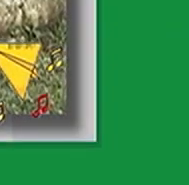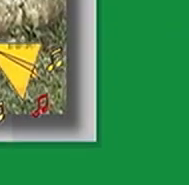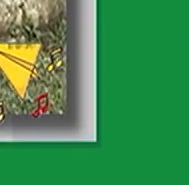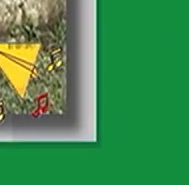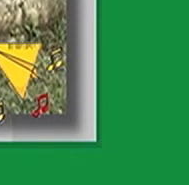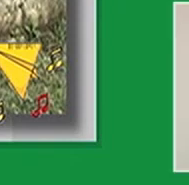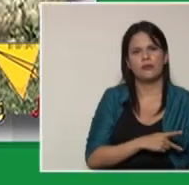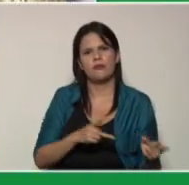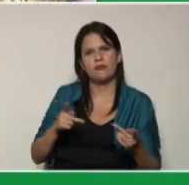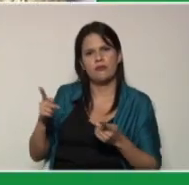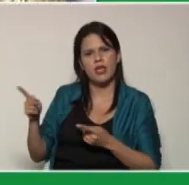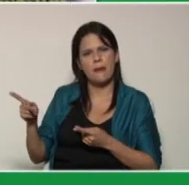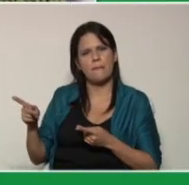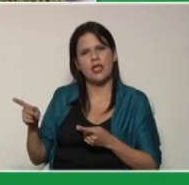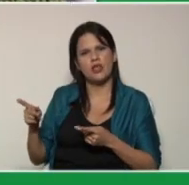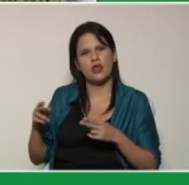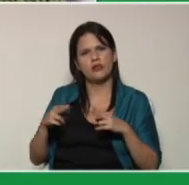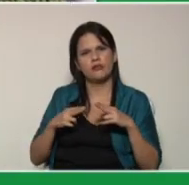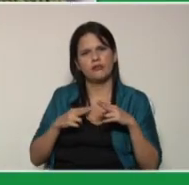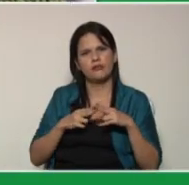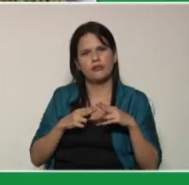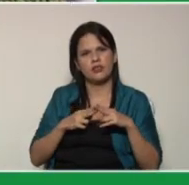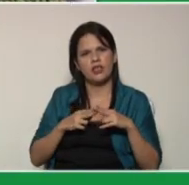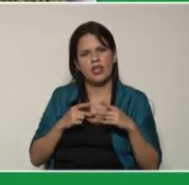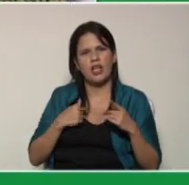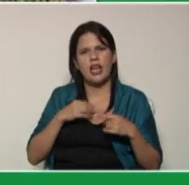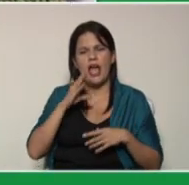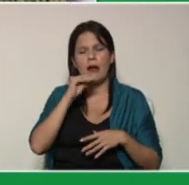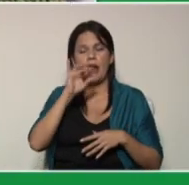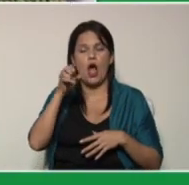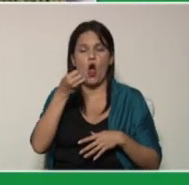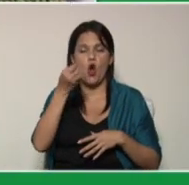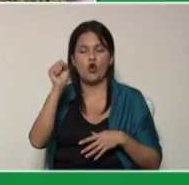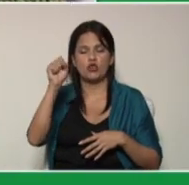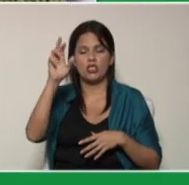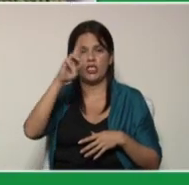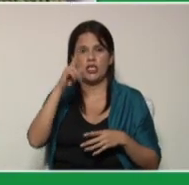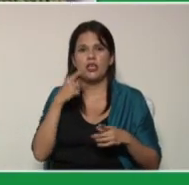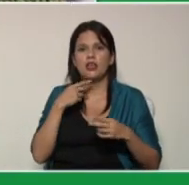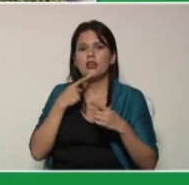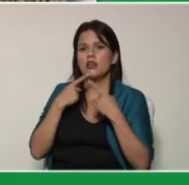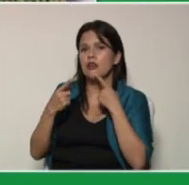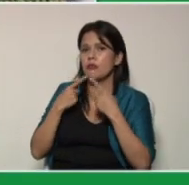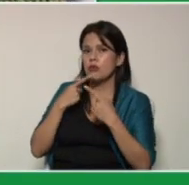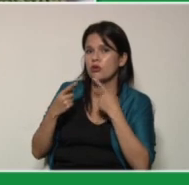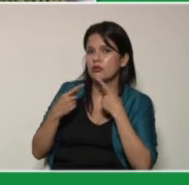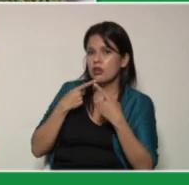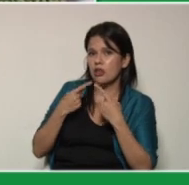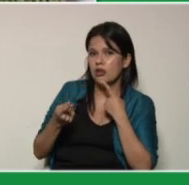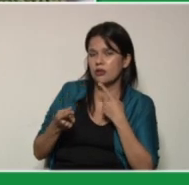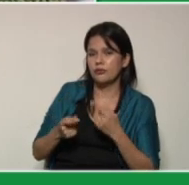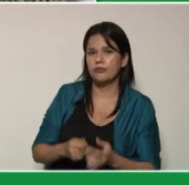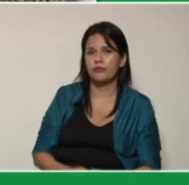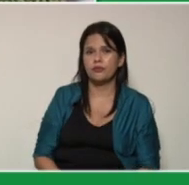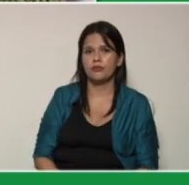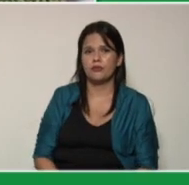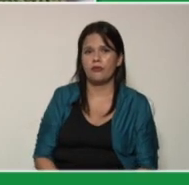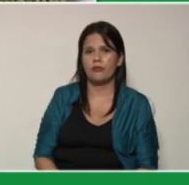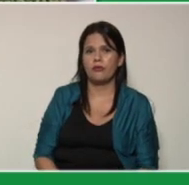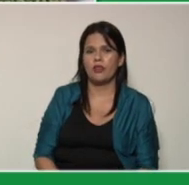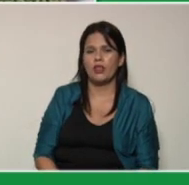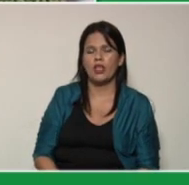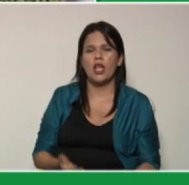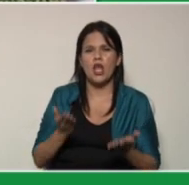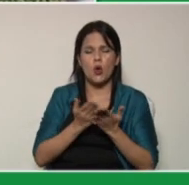Bienvenidos al estado Táchira les habla José Pavón reportero de la escuela granja olivariana